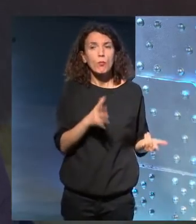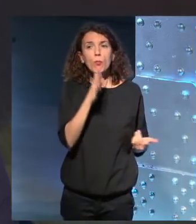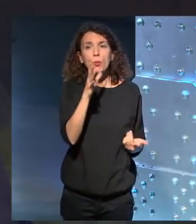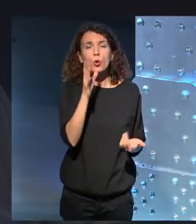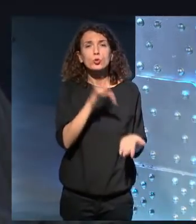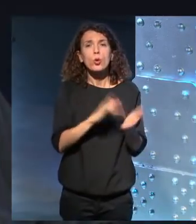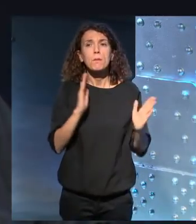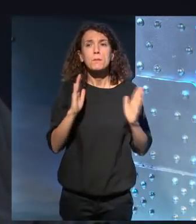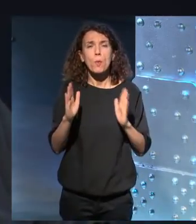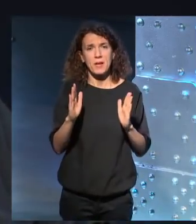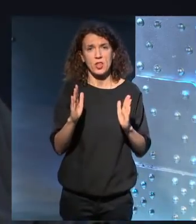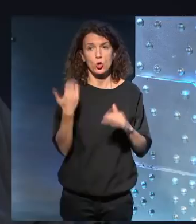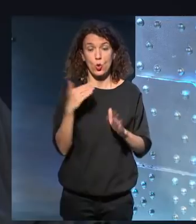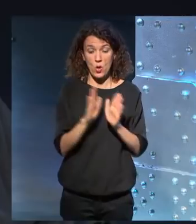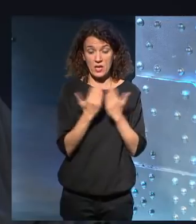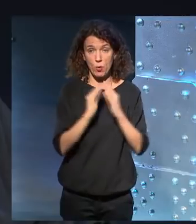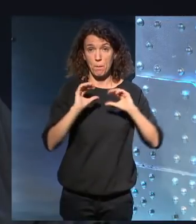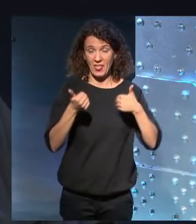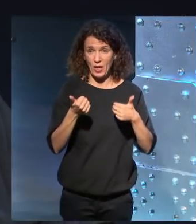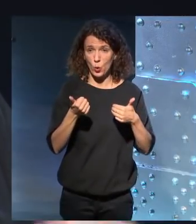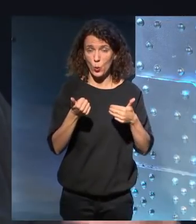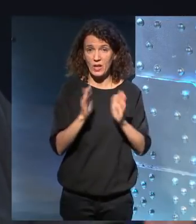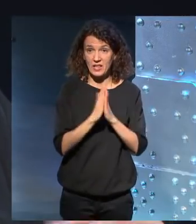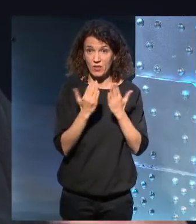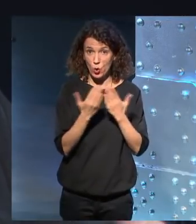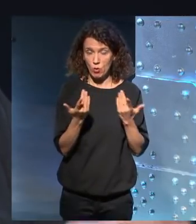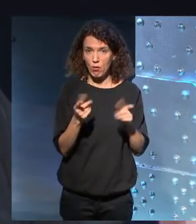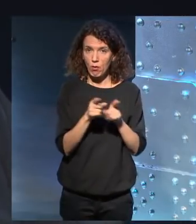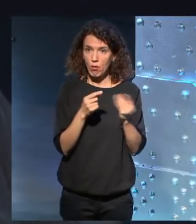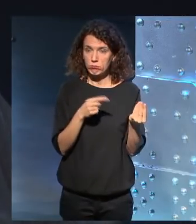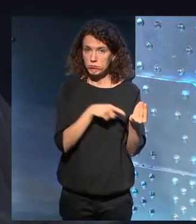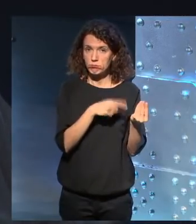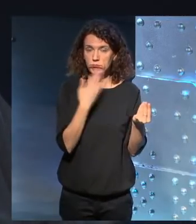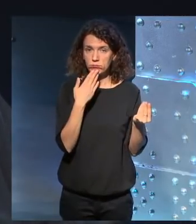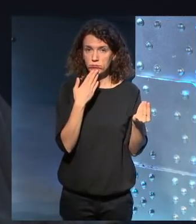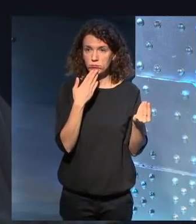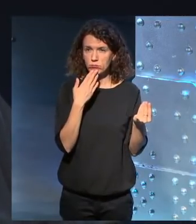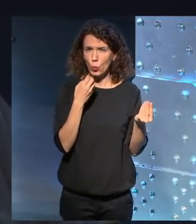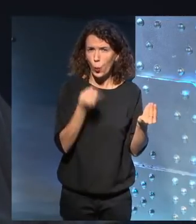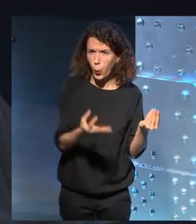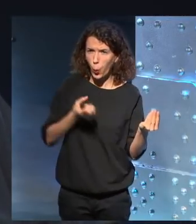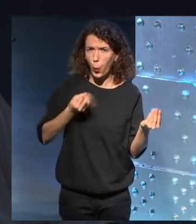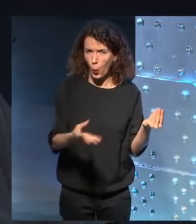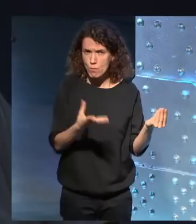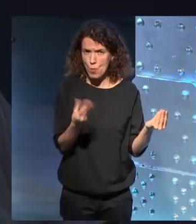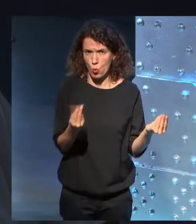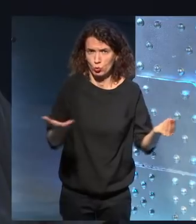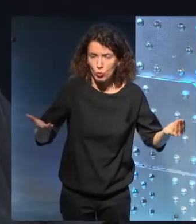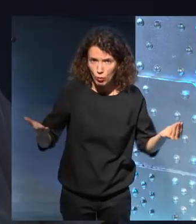porque desde el momento en que mis libros empezaron a ser una cantidad importante,